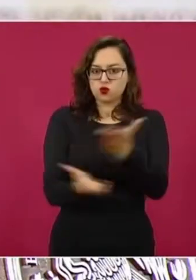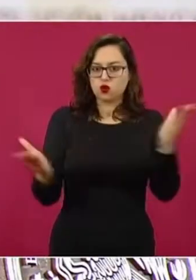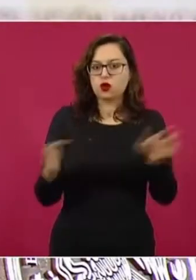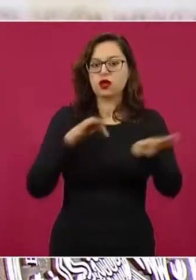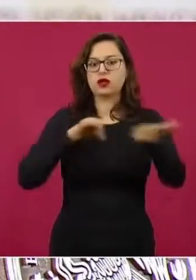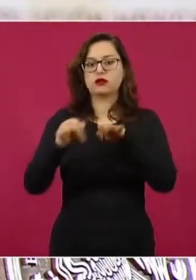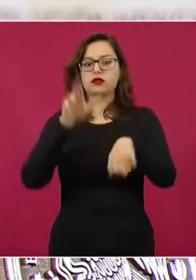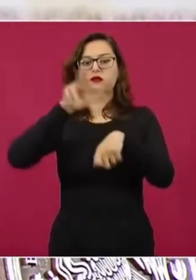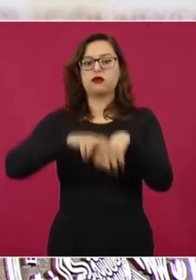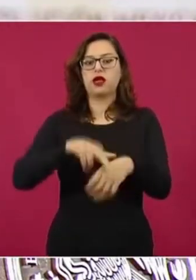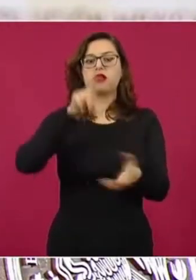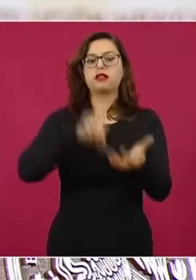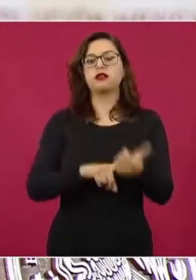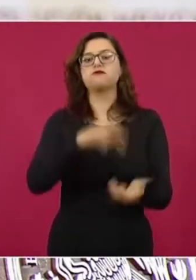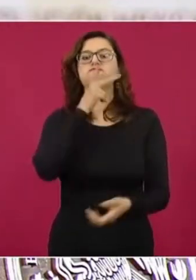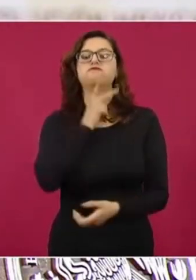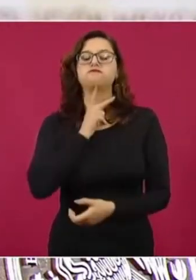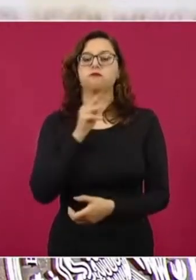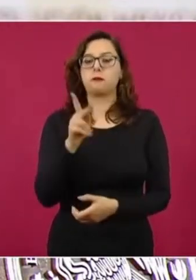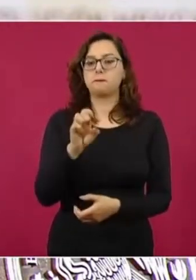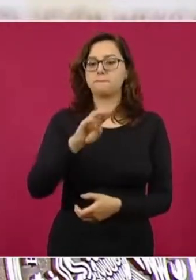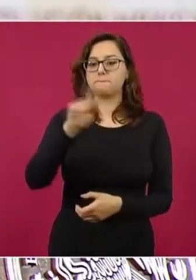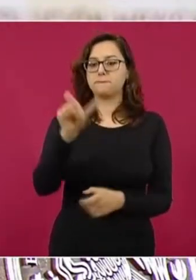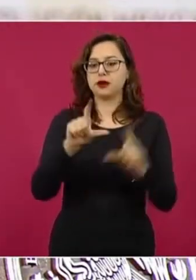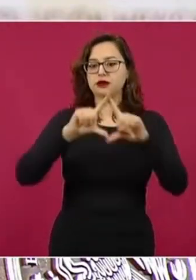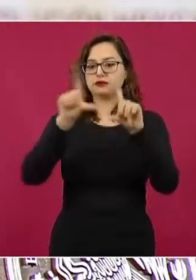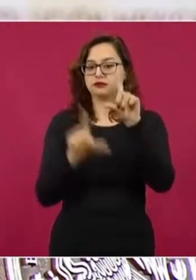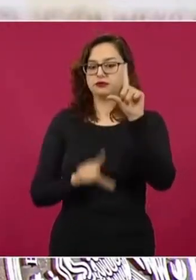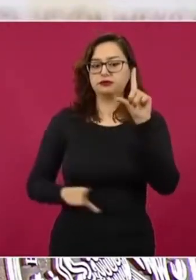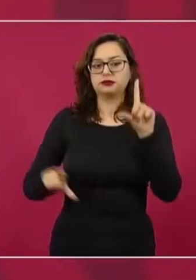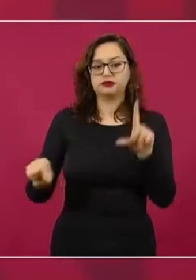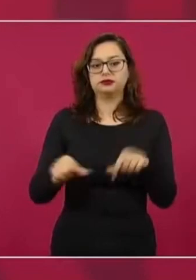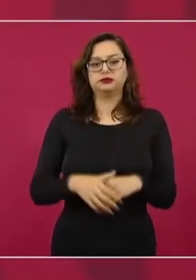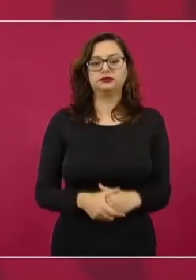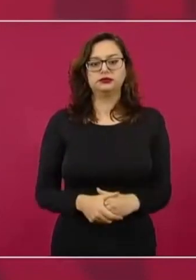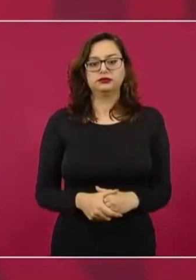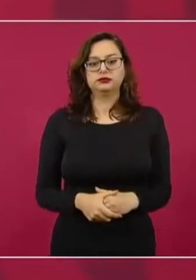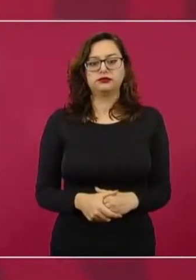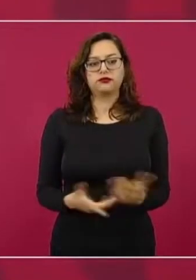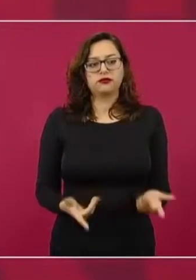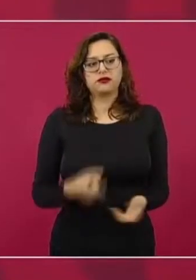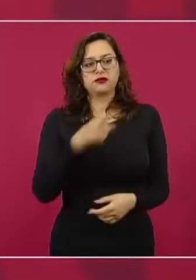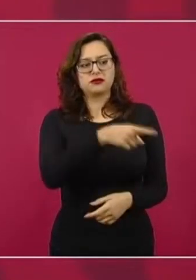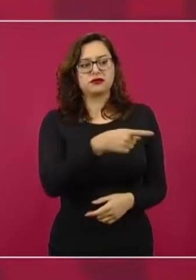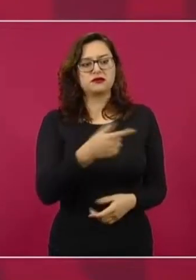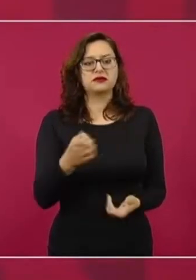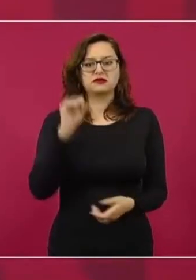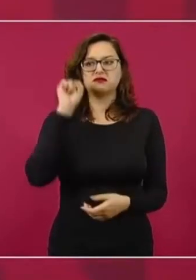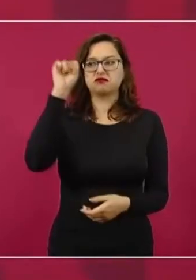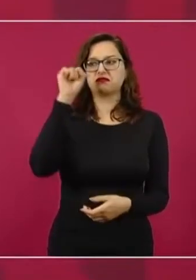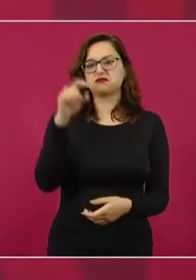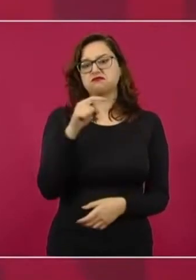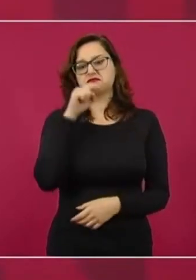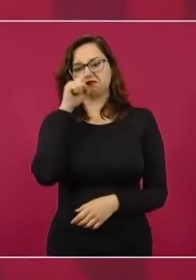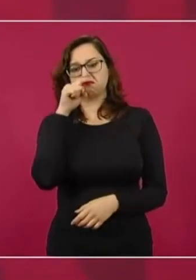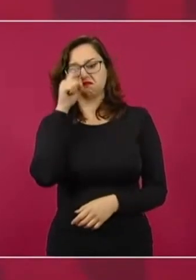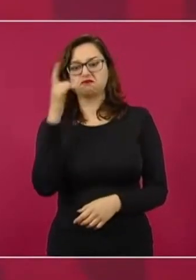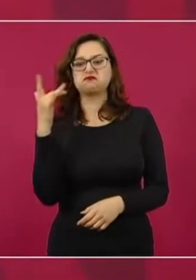ya no queremos más funcionarios creídos, altaneros,